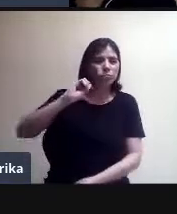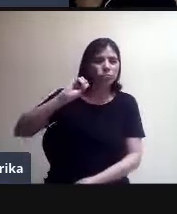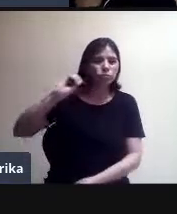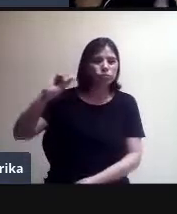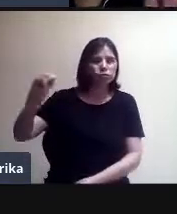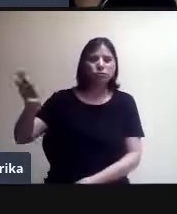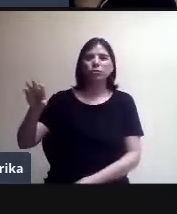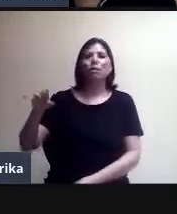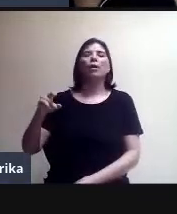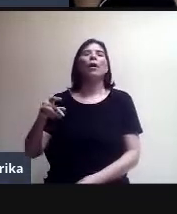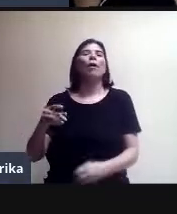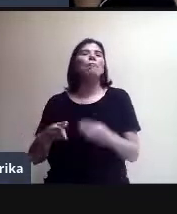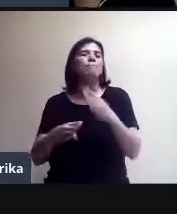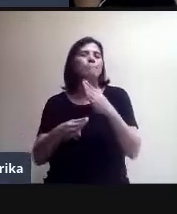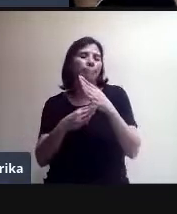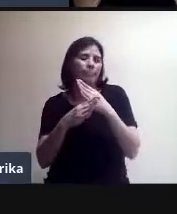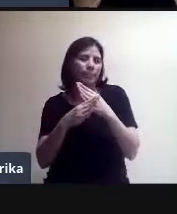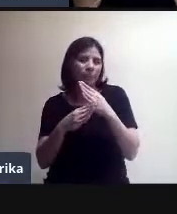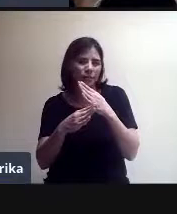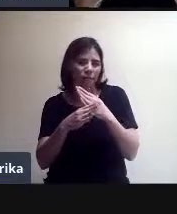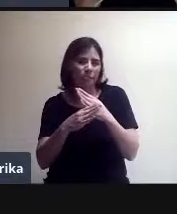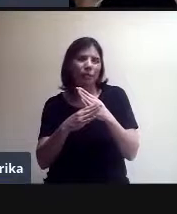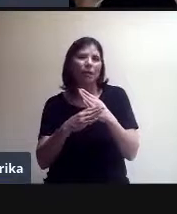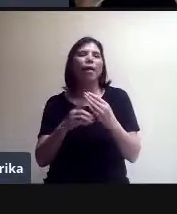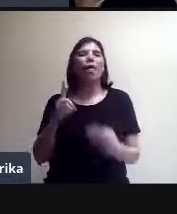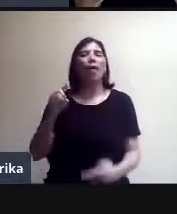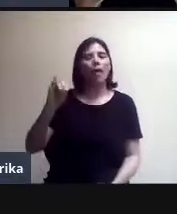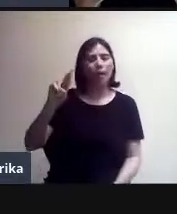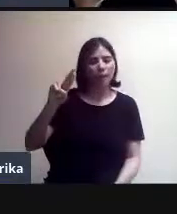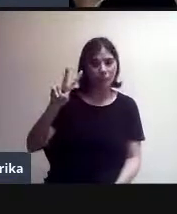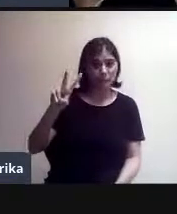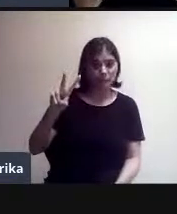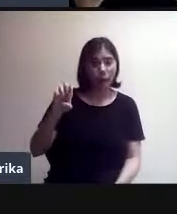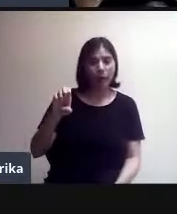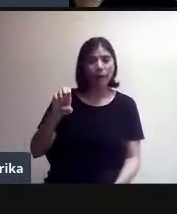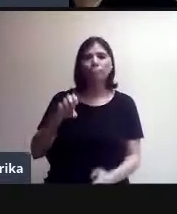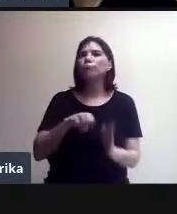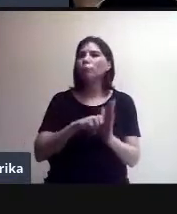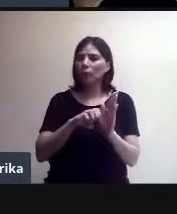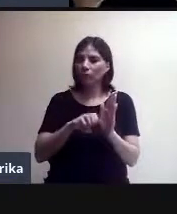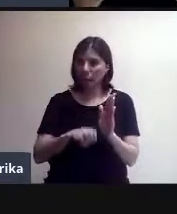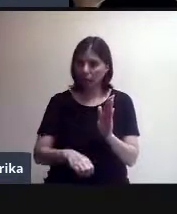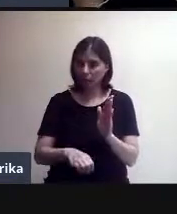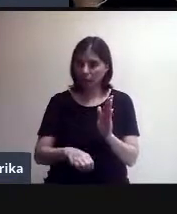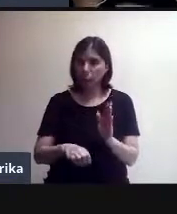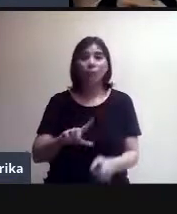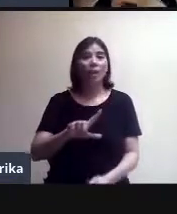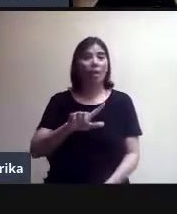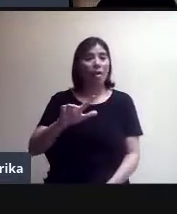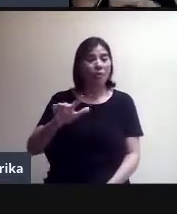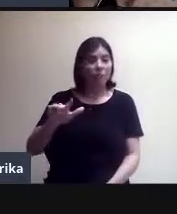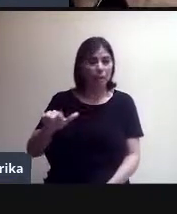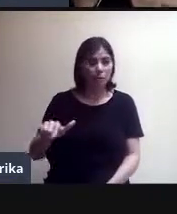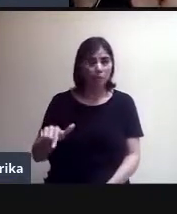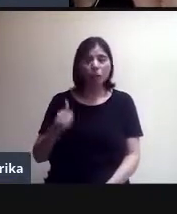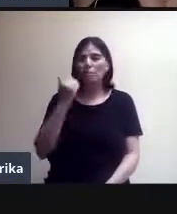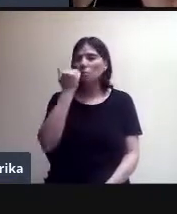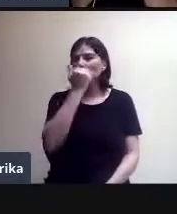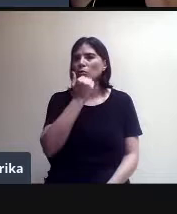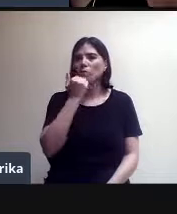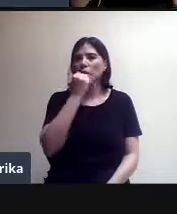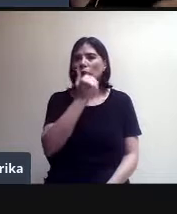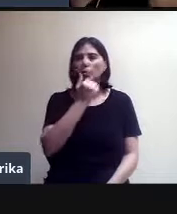ejemplo, los alumnos no van a tener la grabación. Entonces, solo por recapitular este punto, solo puede